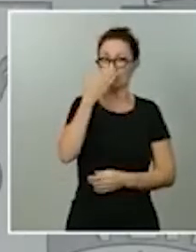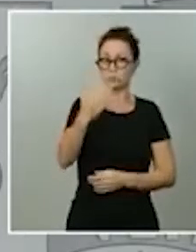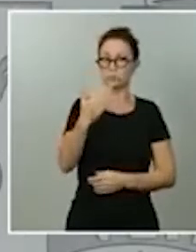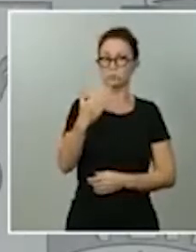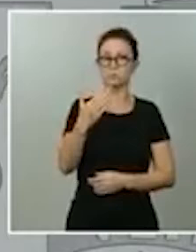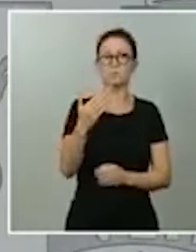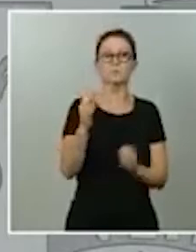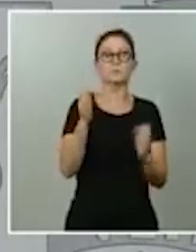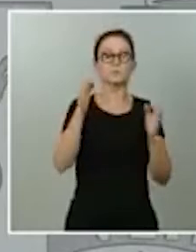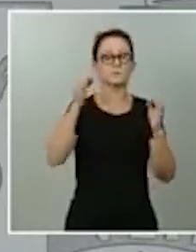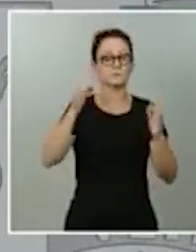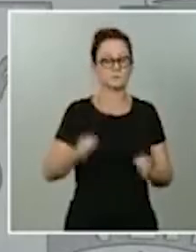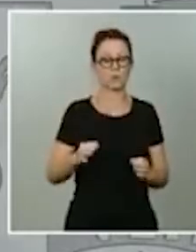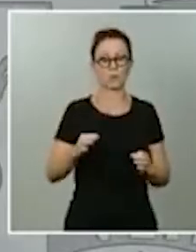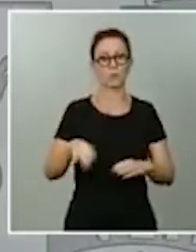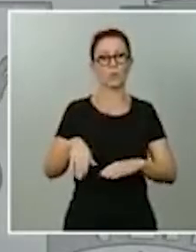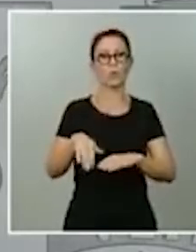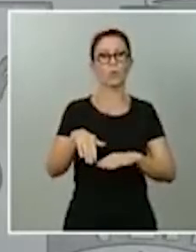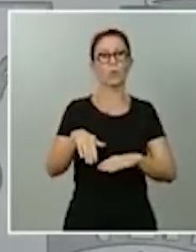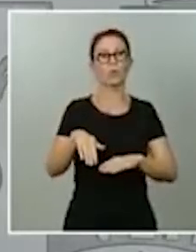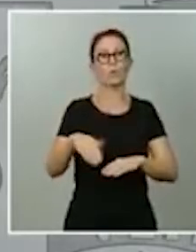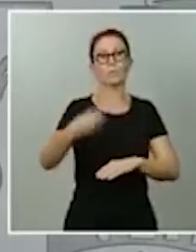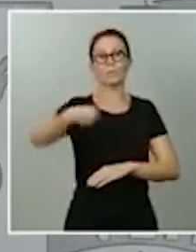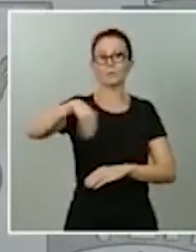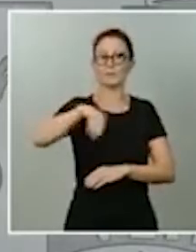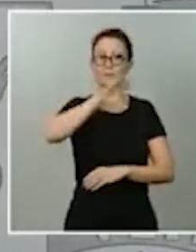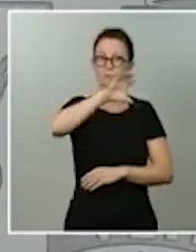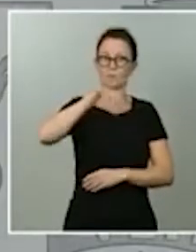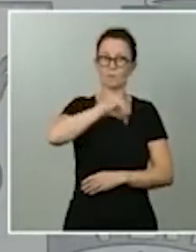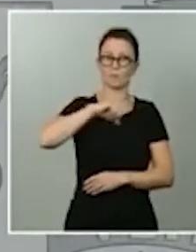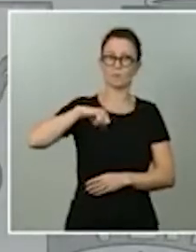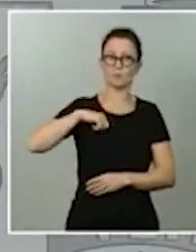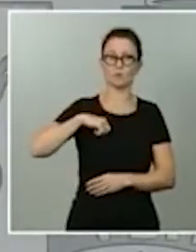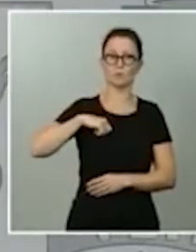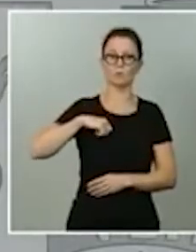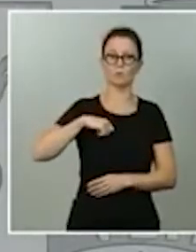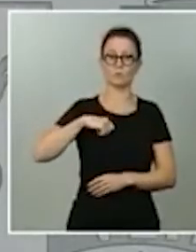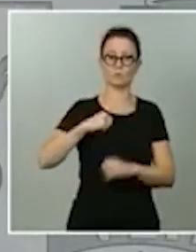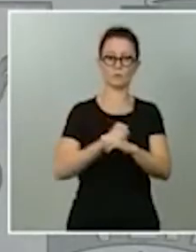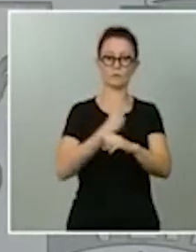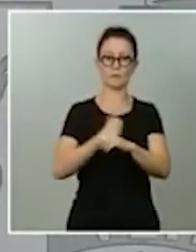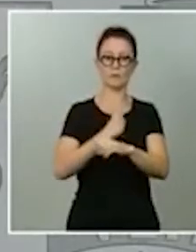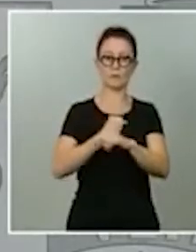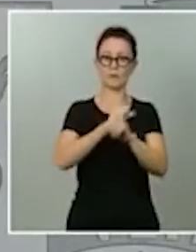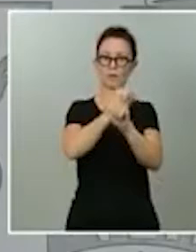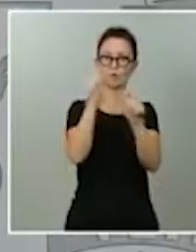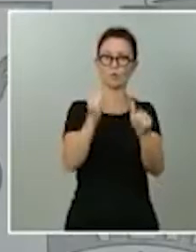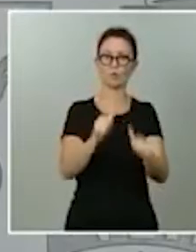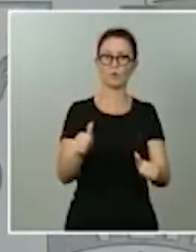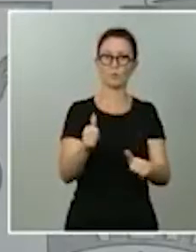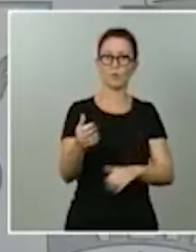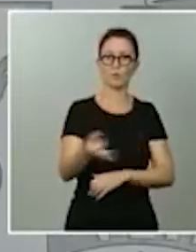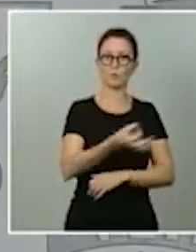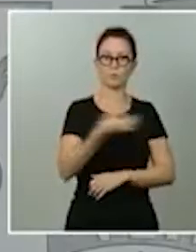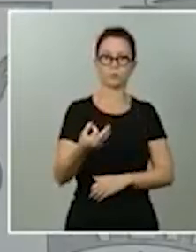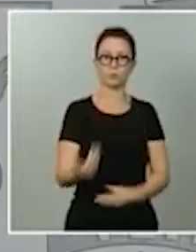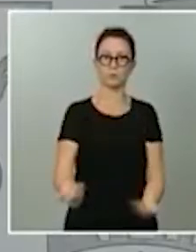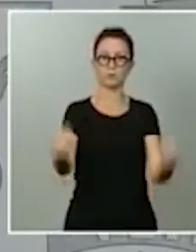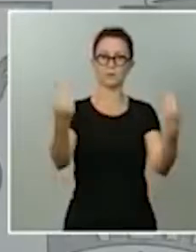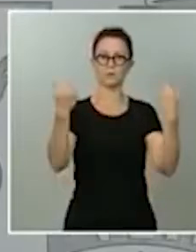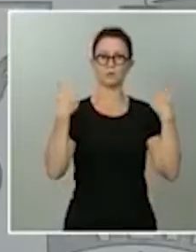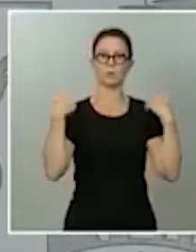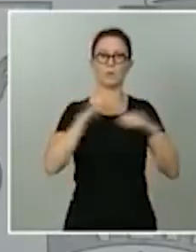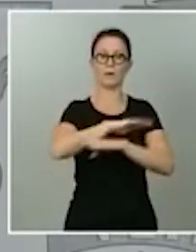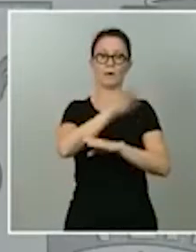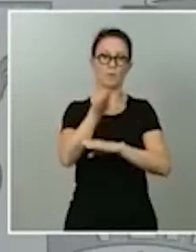autónomas actúan con la máxima responsabilidad y con el deber de proteger la salud pública de todos y cada uno de sus territorios. A mí no me cabe duda